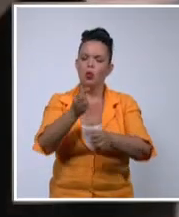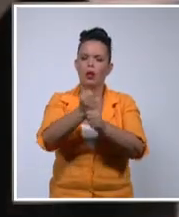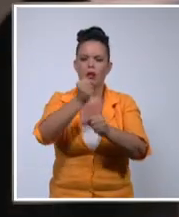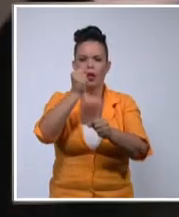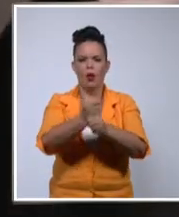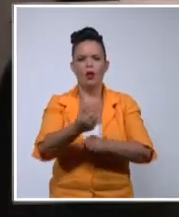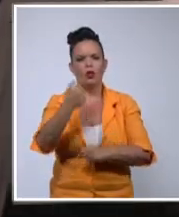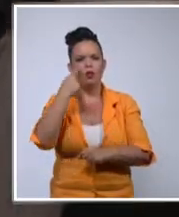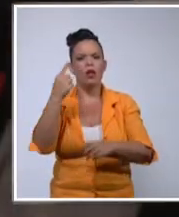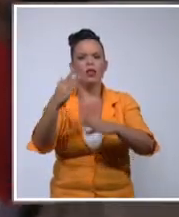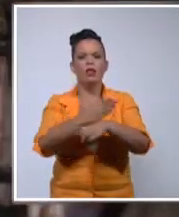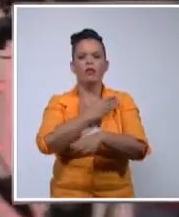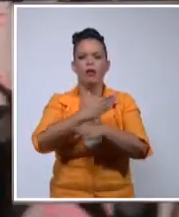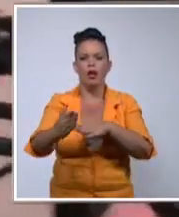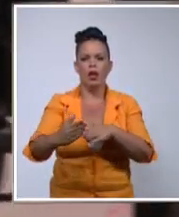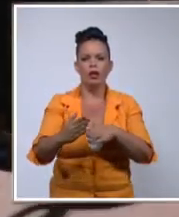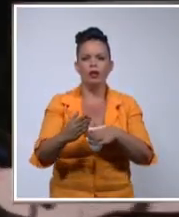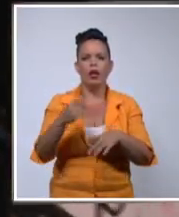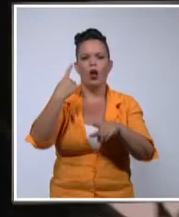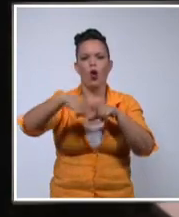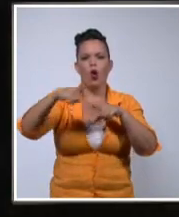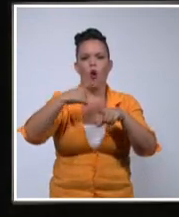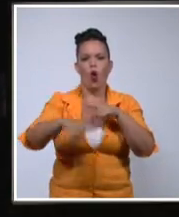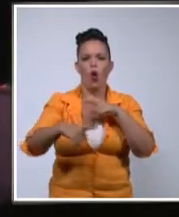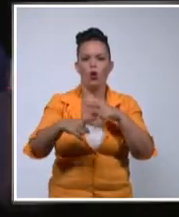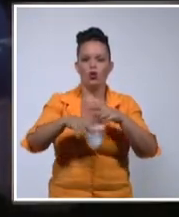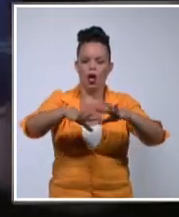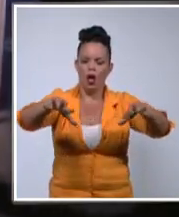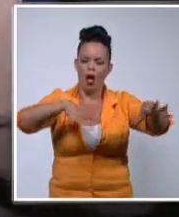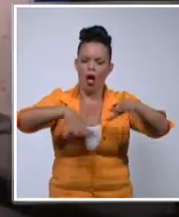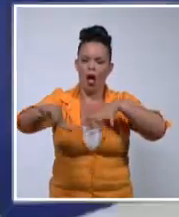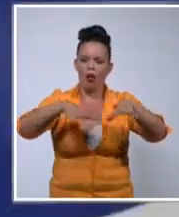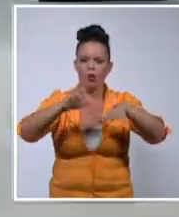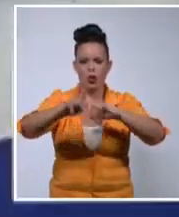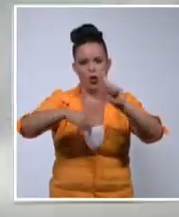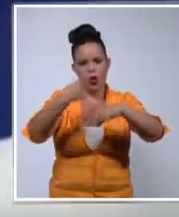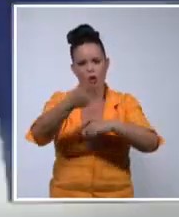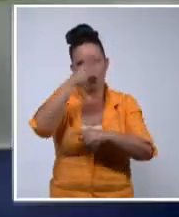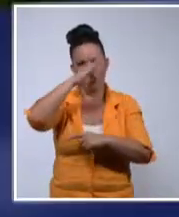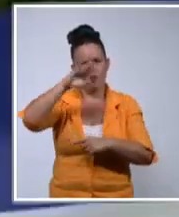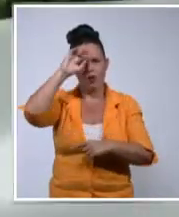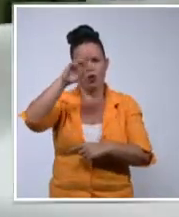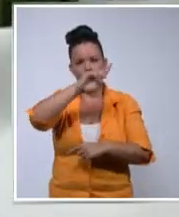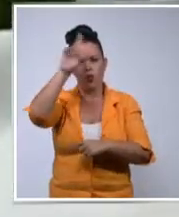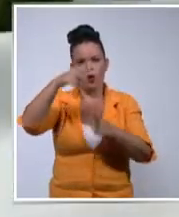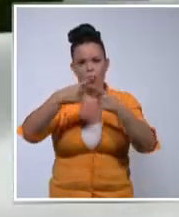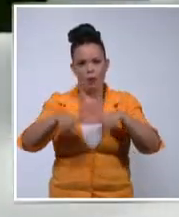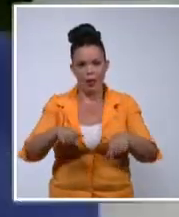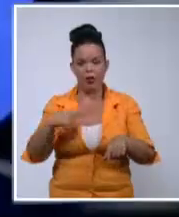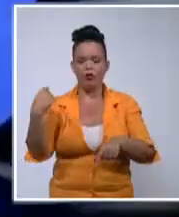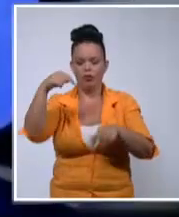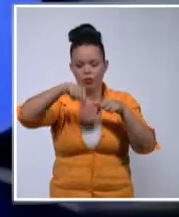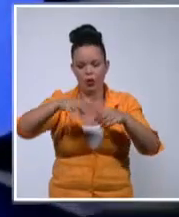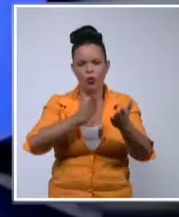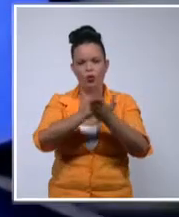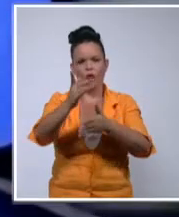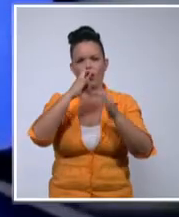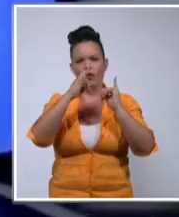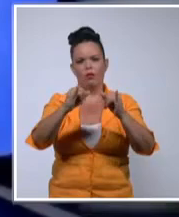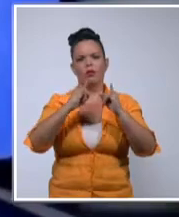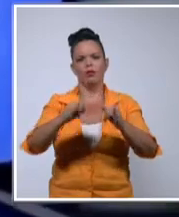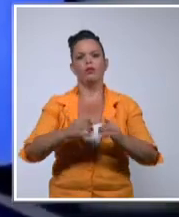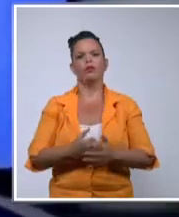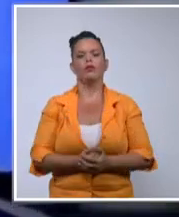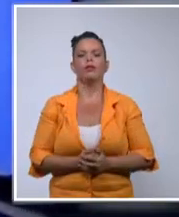cubano, la credibilidad del noticiero es sin dudas una de las fortalezas de la revolución. Daimi Díaz Brejo, Sistema